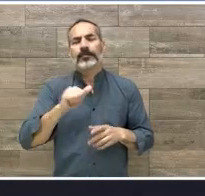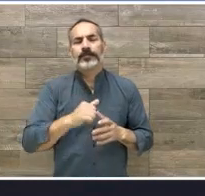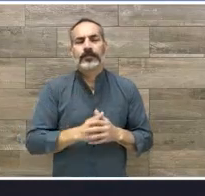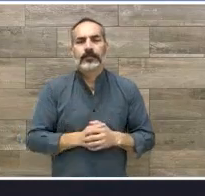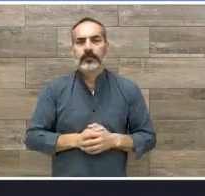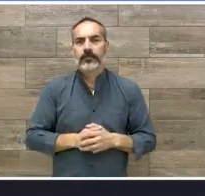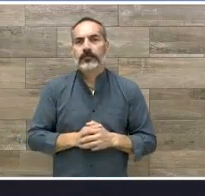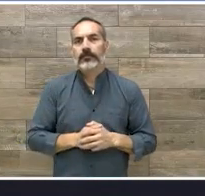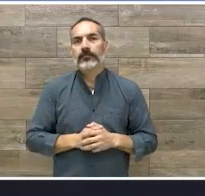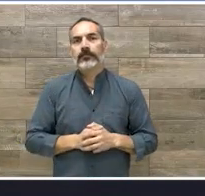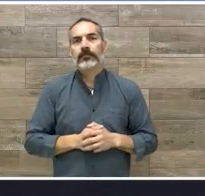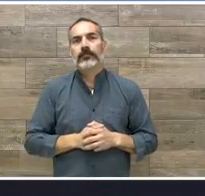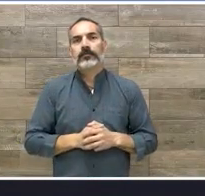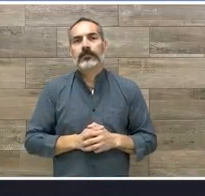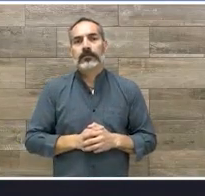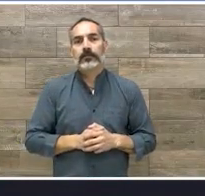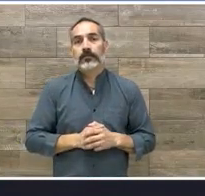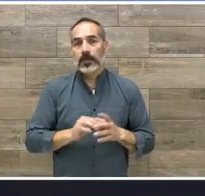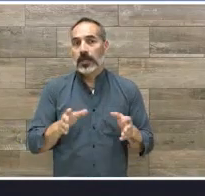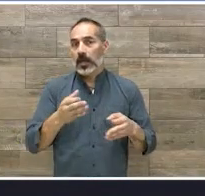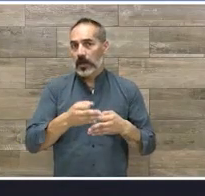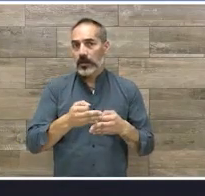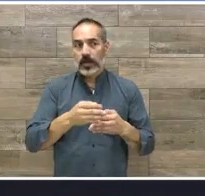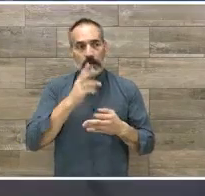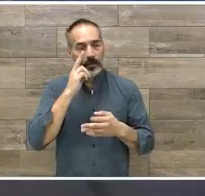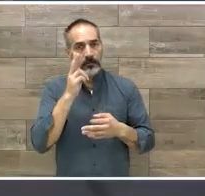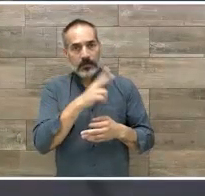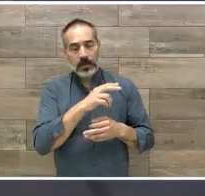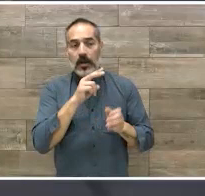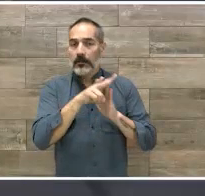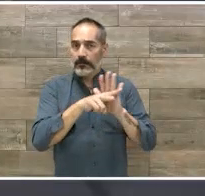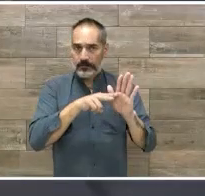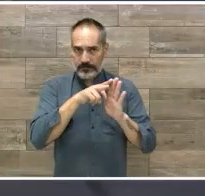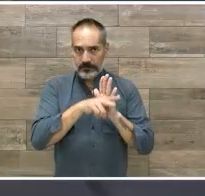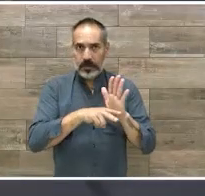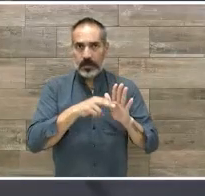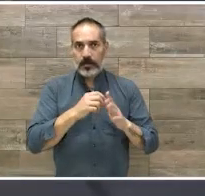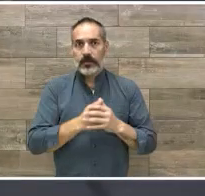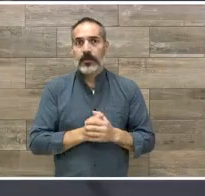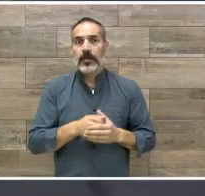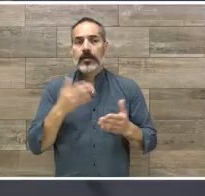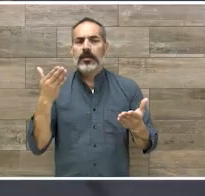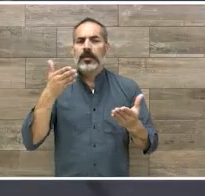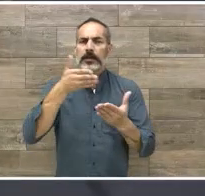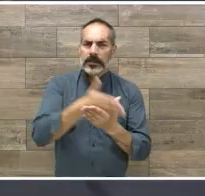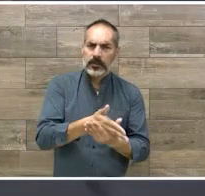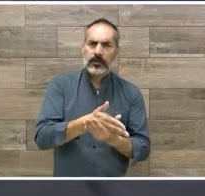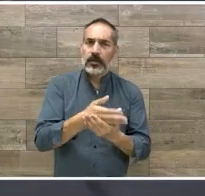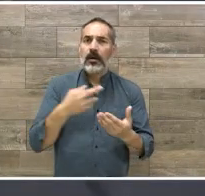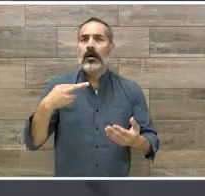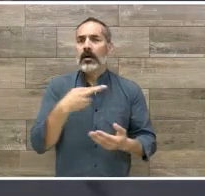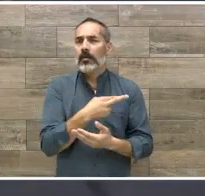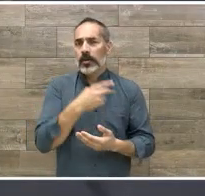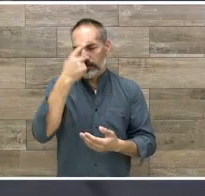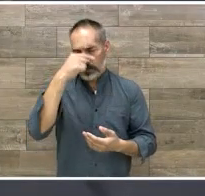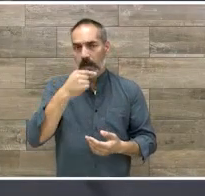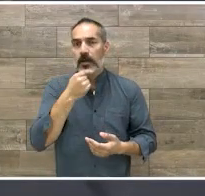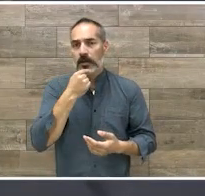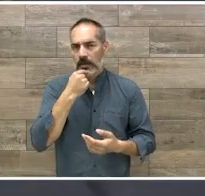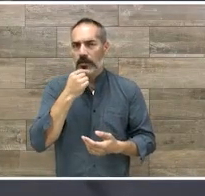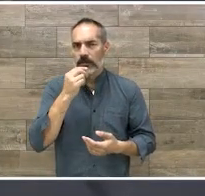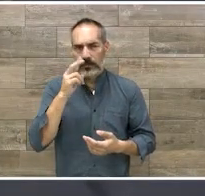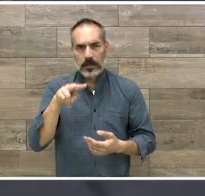y precisamente estábamos viendo ahorita una cápsula de intervención temprana y pues creo que hay dos